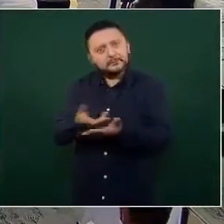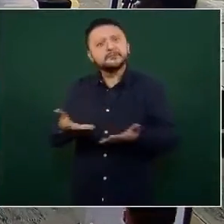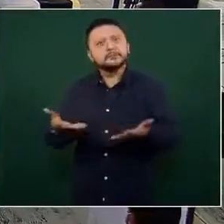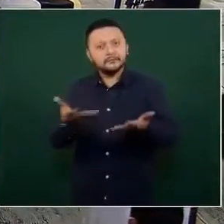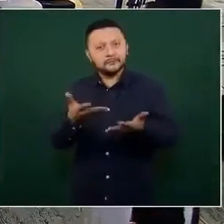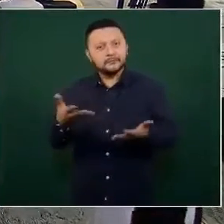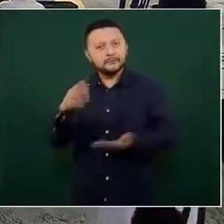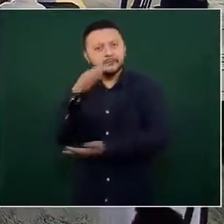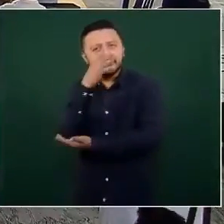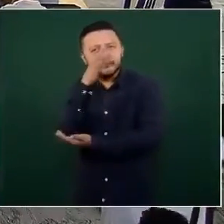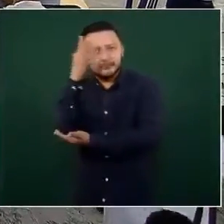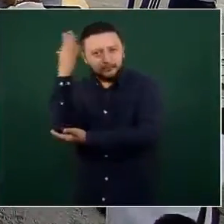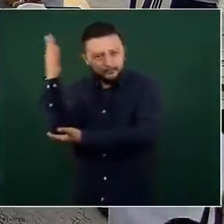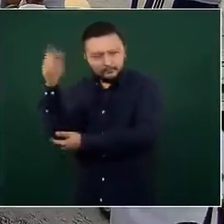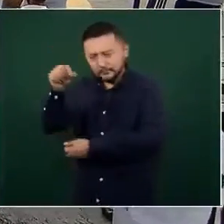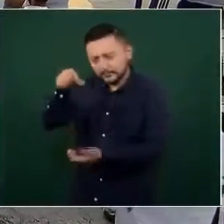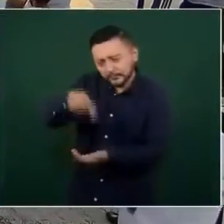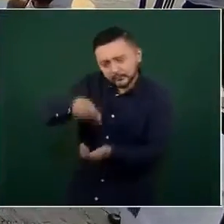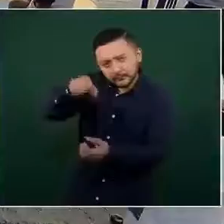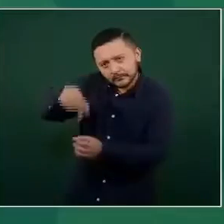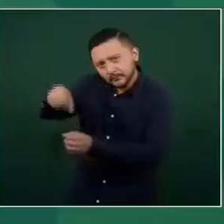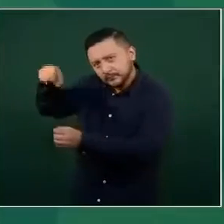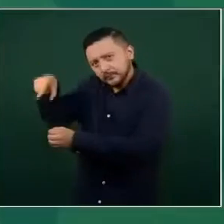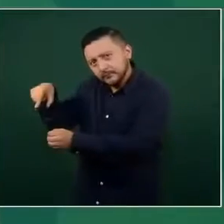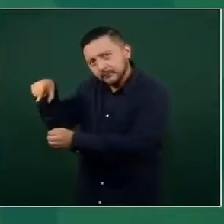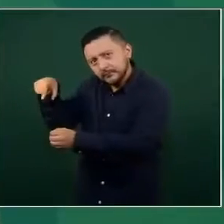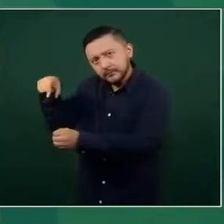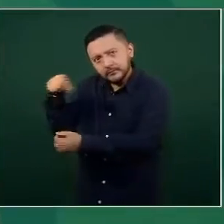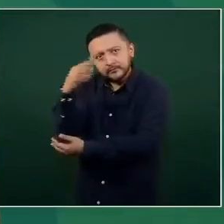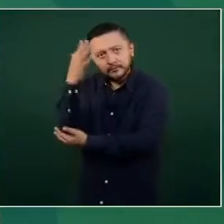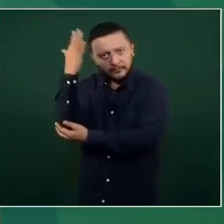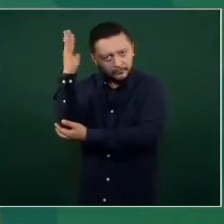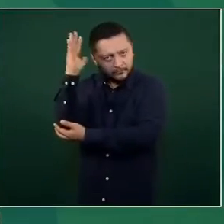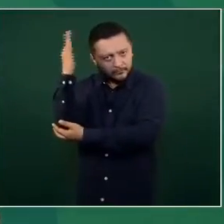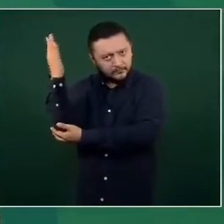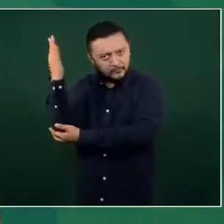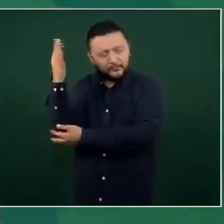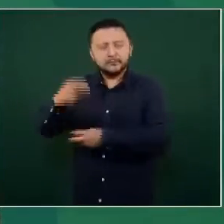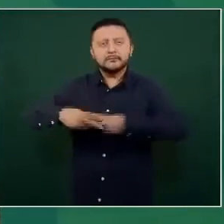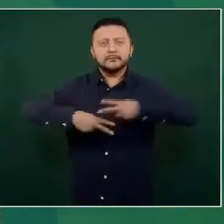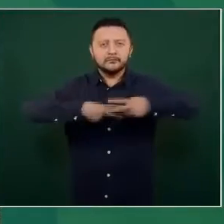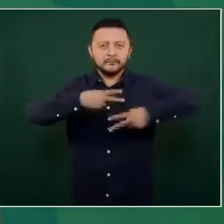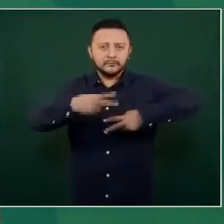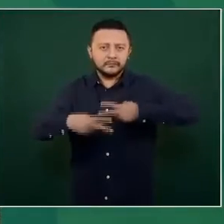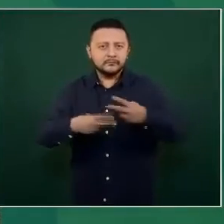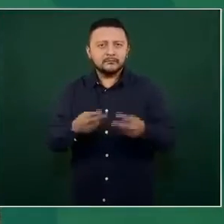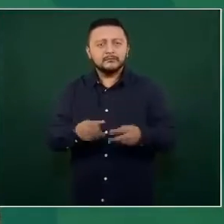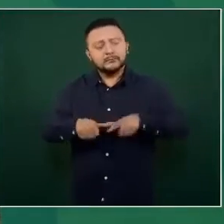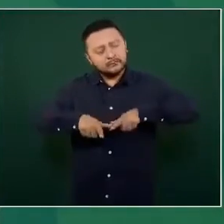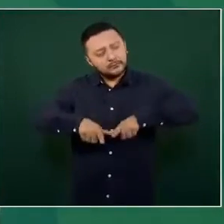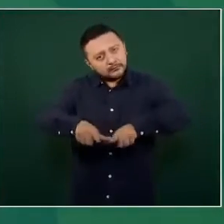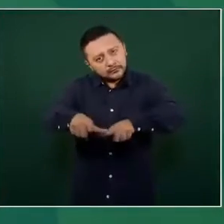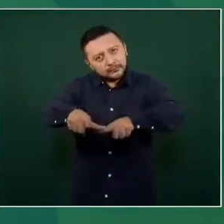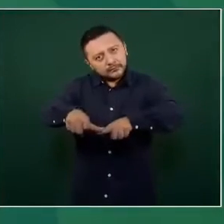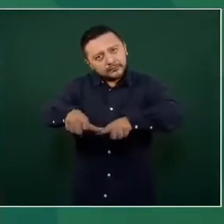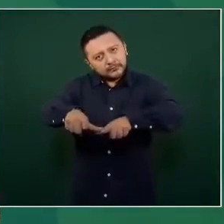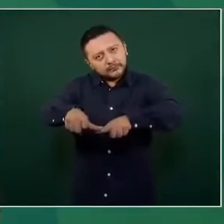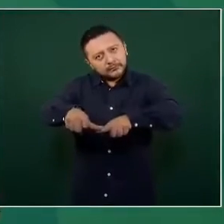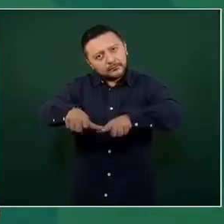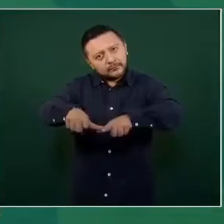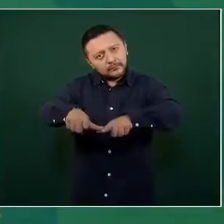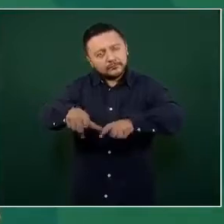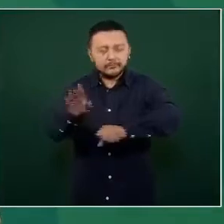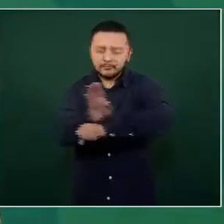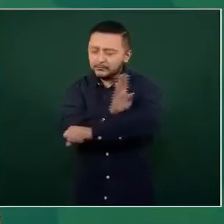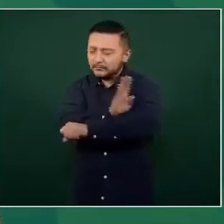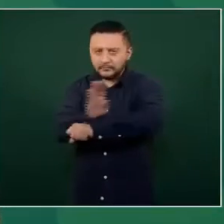árboles frutales, maderables, y vamos a seguir entregando las